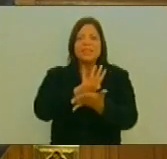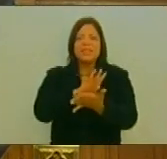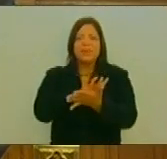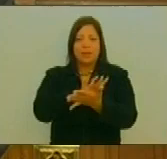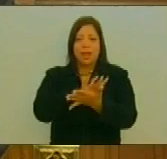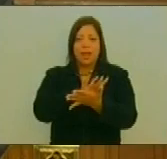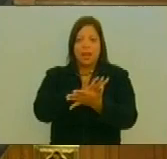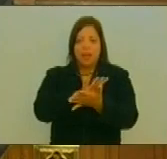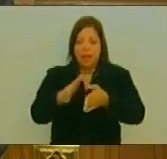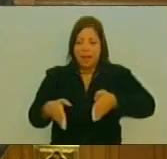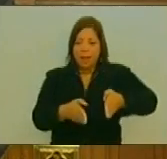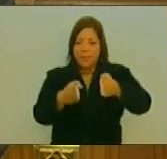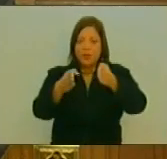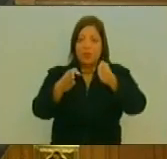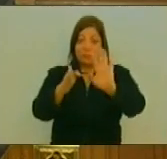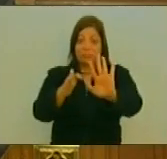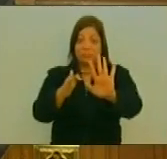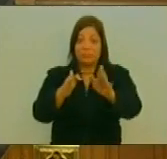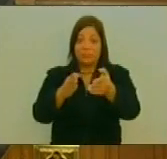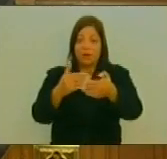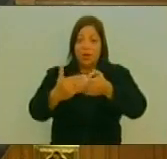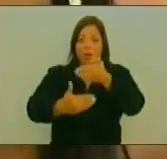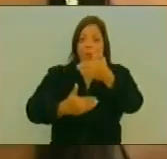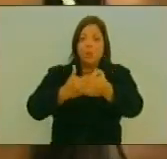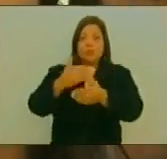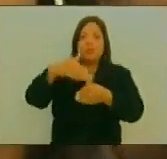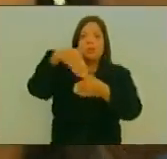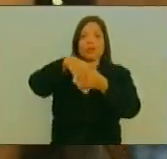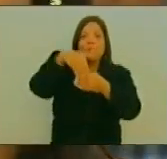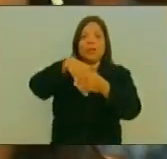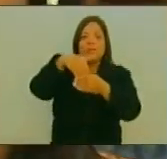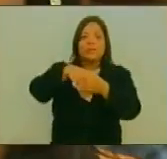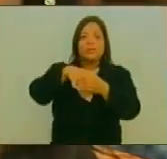Y el camino De la liberación A través de procesos Electorales